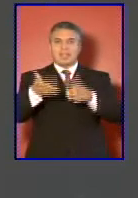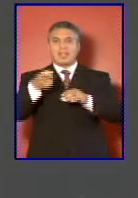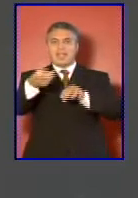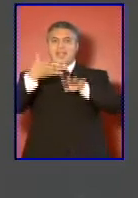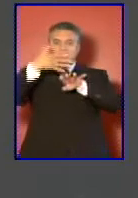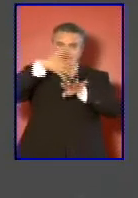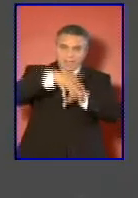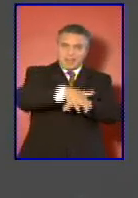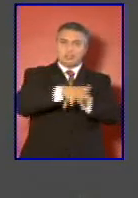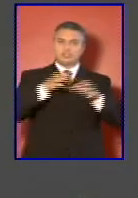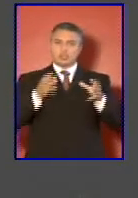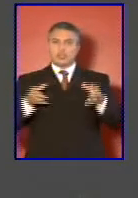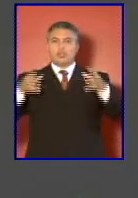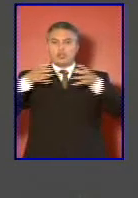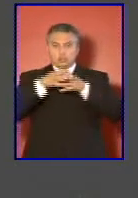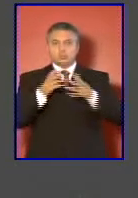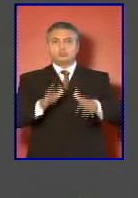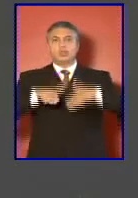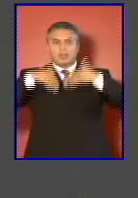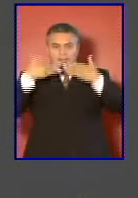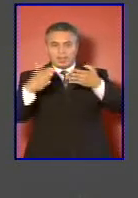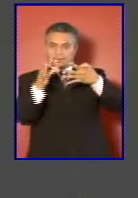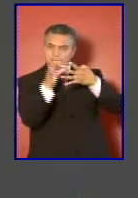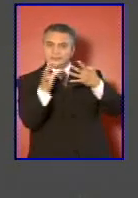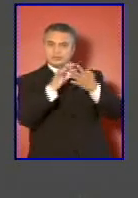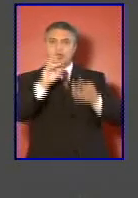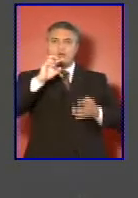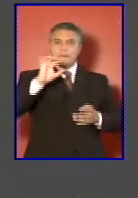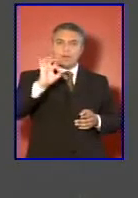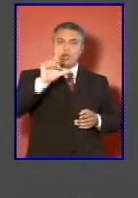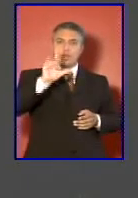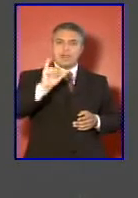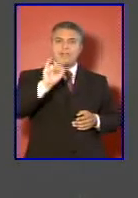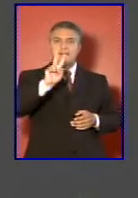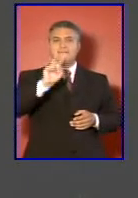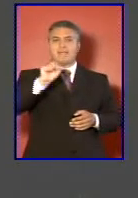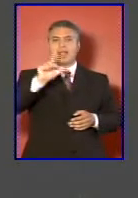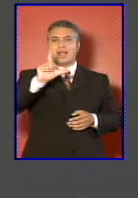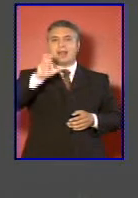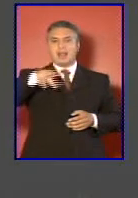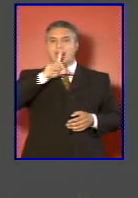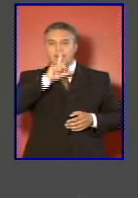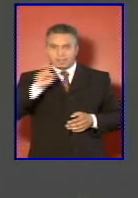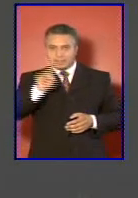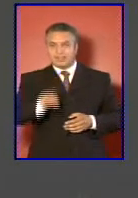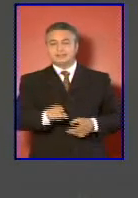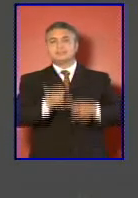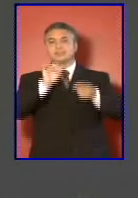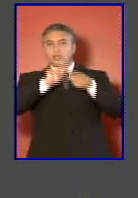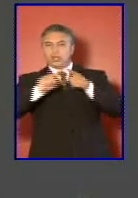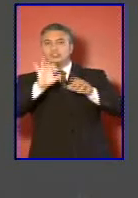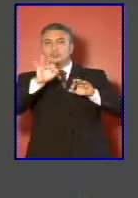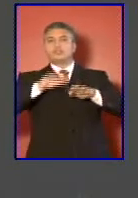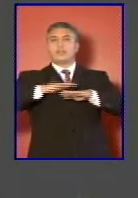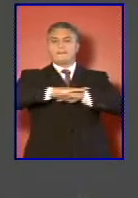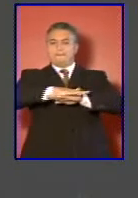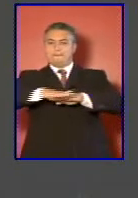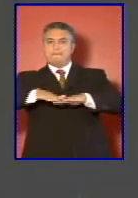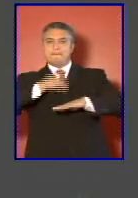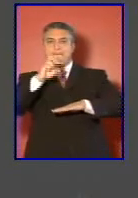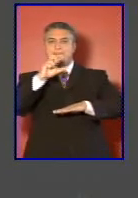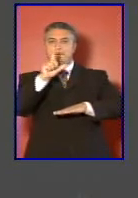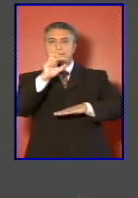conjunta, dar características polivalentes, tener plataformas más nuevas si no somos